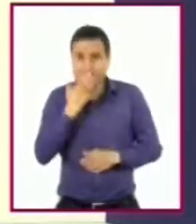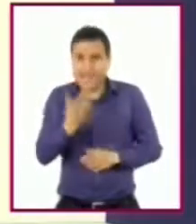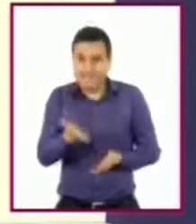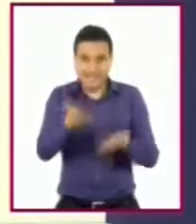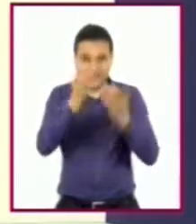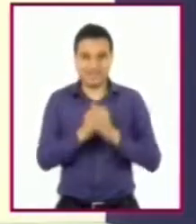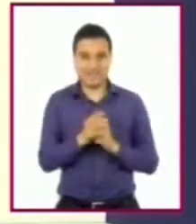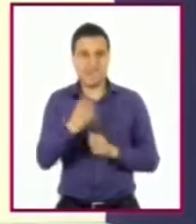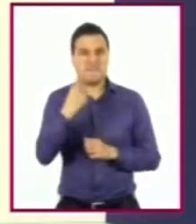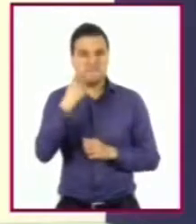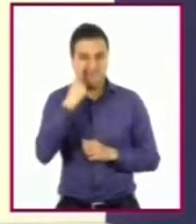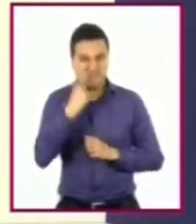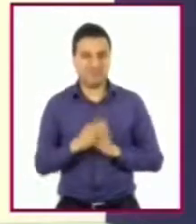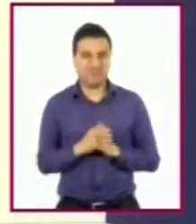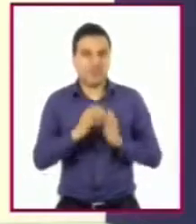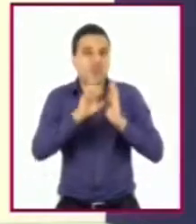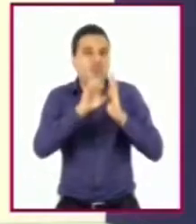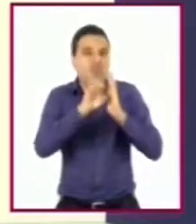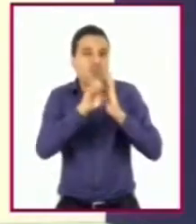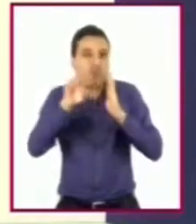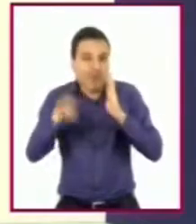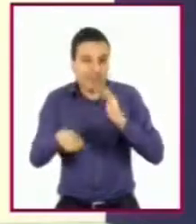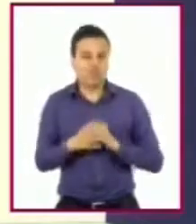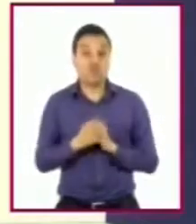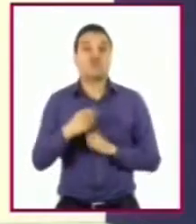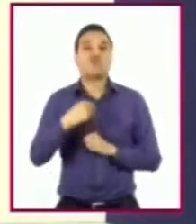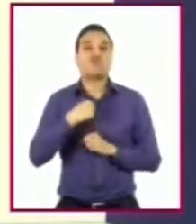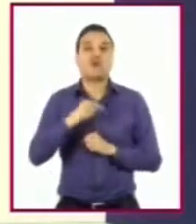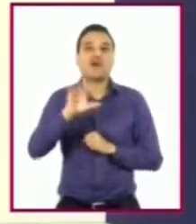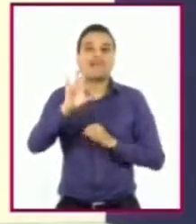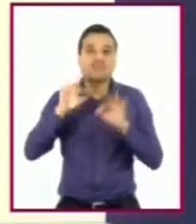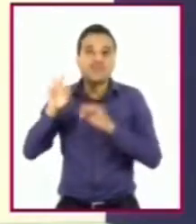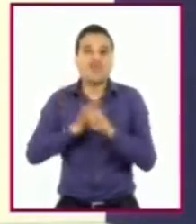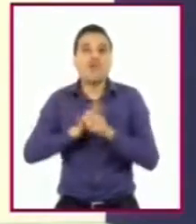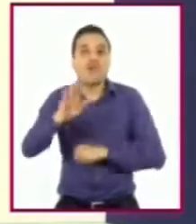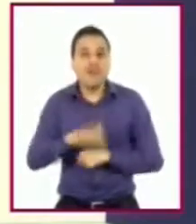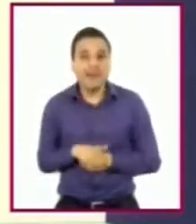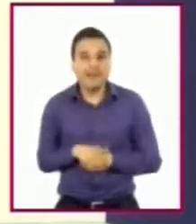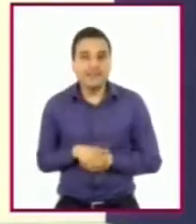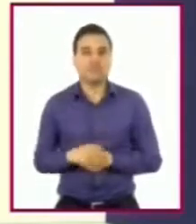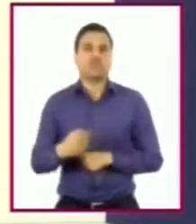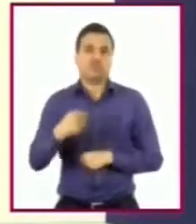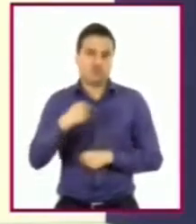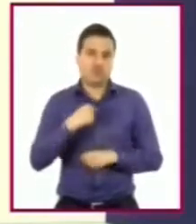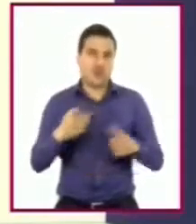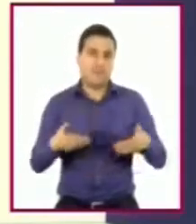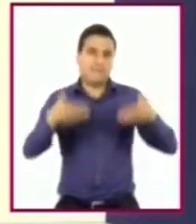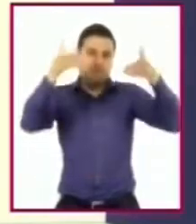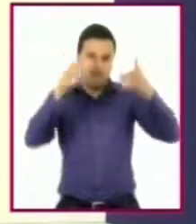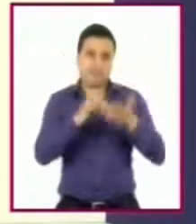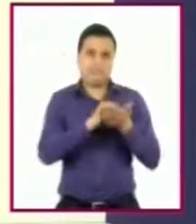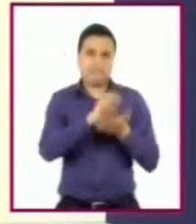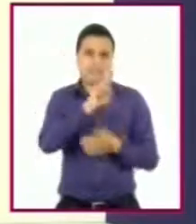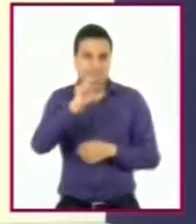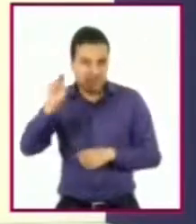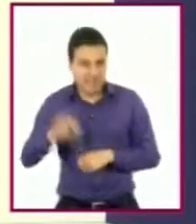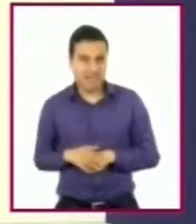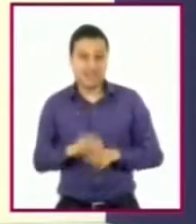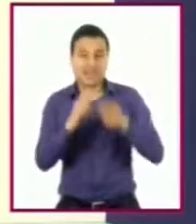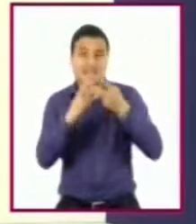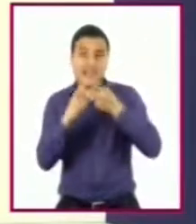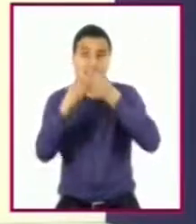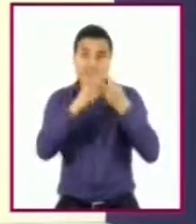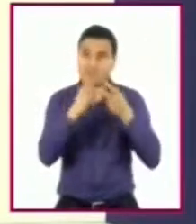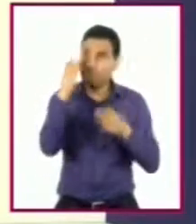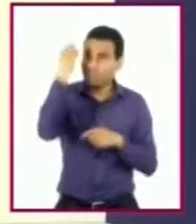comparto que, por ejemplo, yo he seleccionado capacidades como pintar un mural y observar las estrellas.